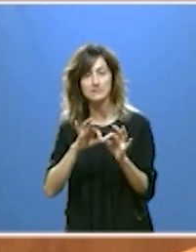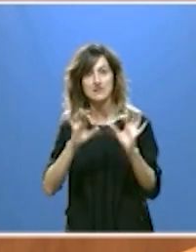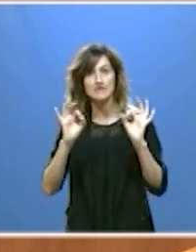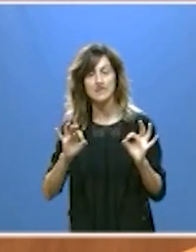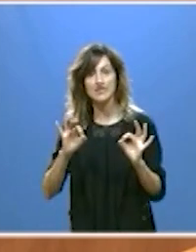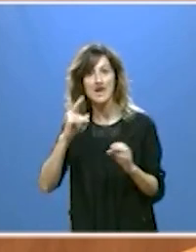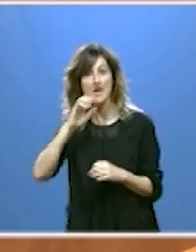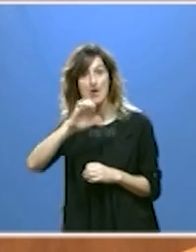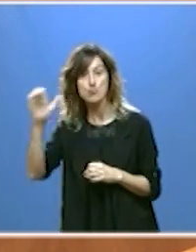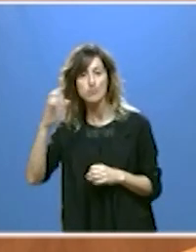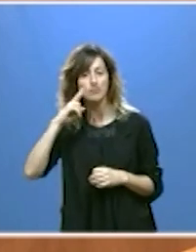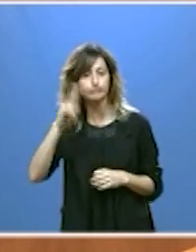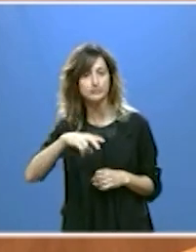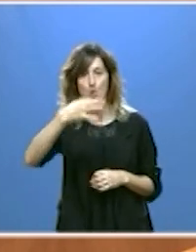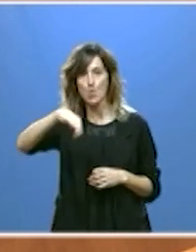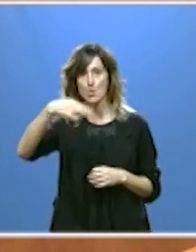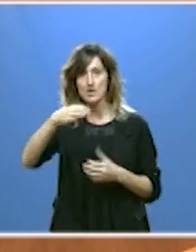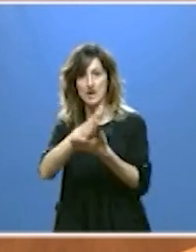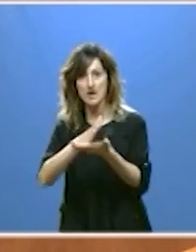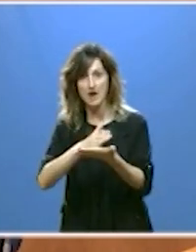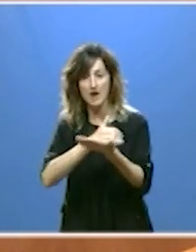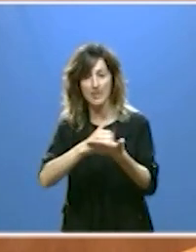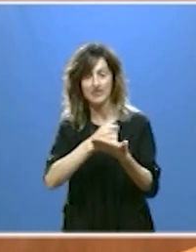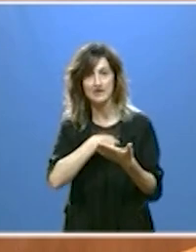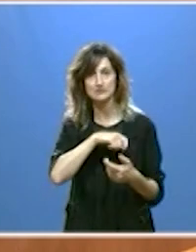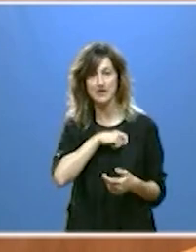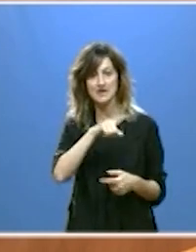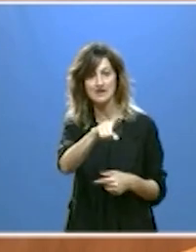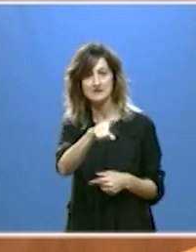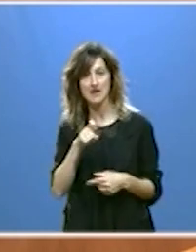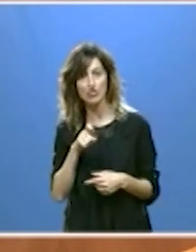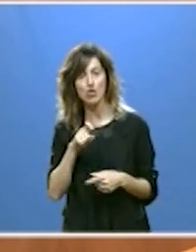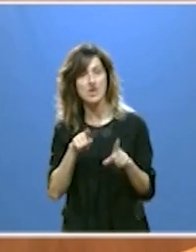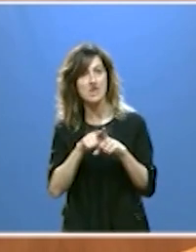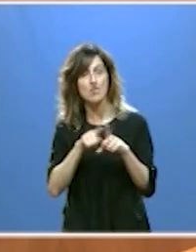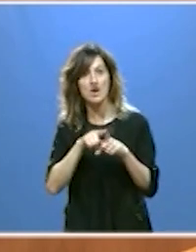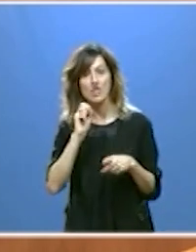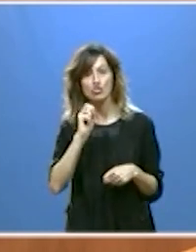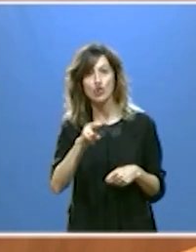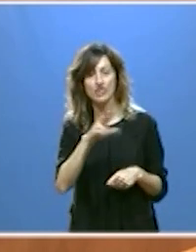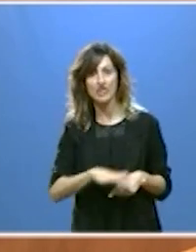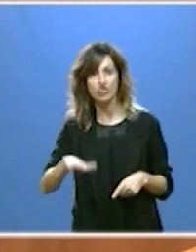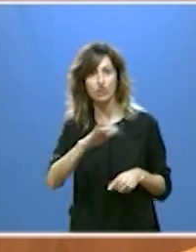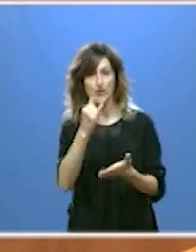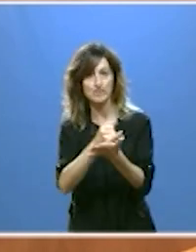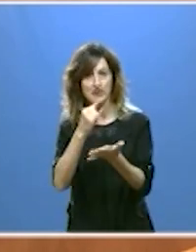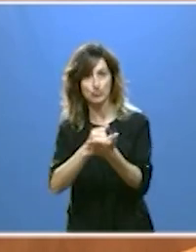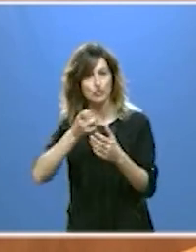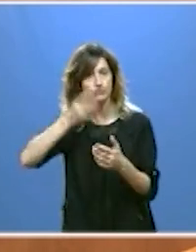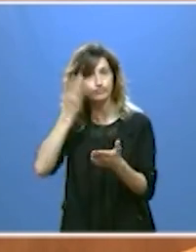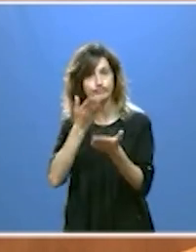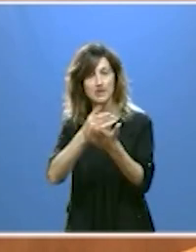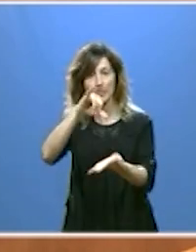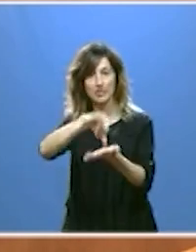por Europa al ser la única comunidad autónoma de España seleccionada como una de las 12 zonas piloto de la iniciativa